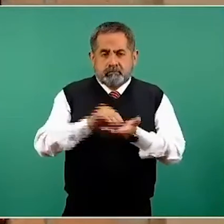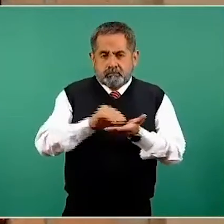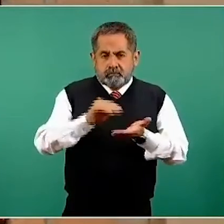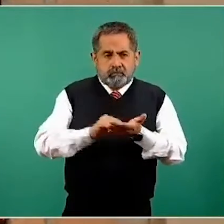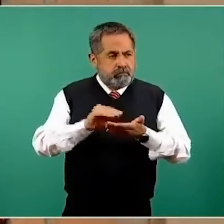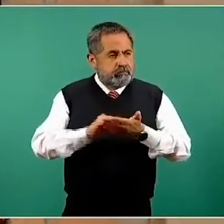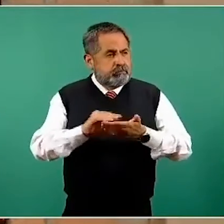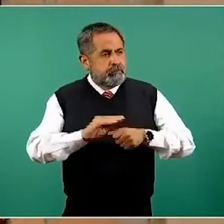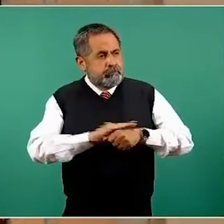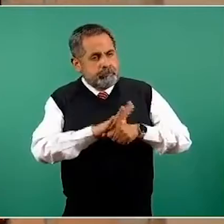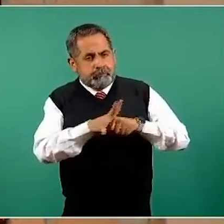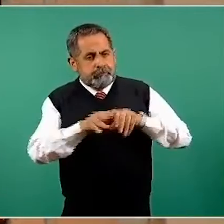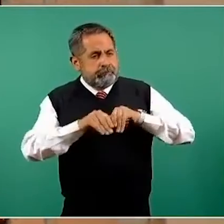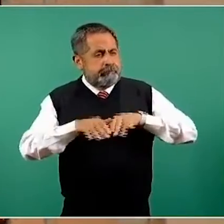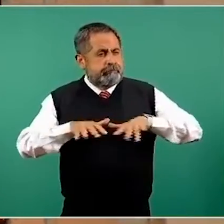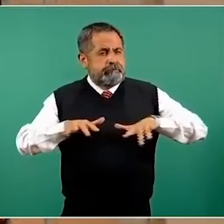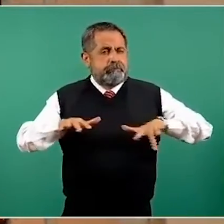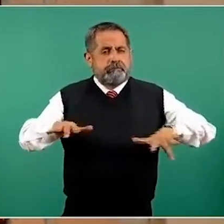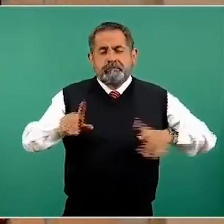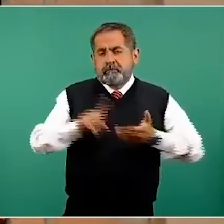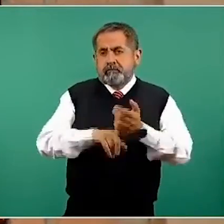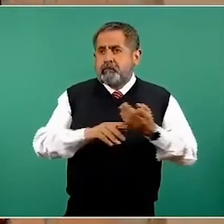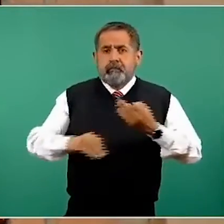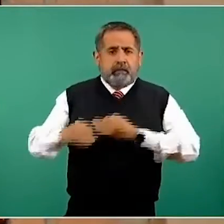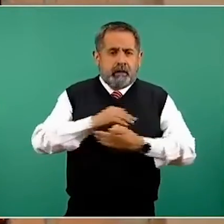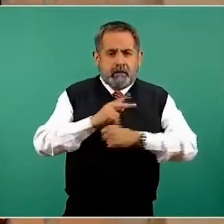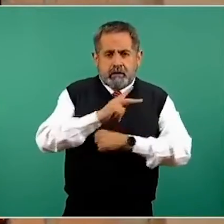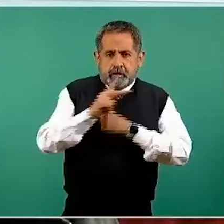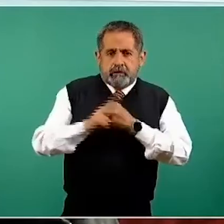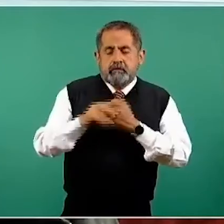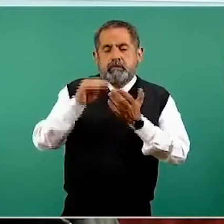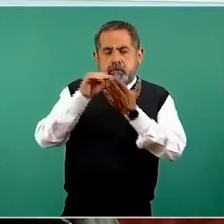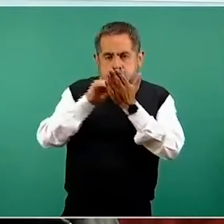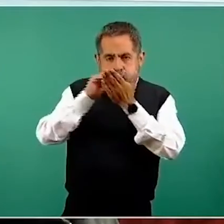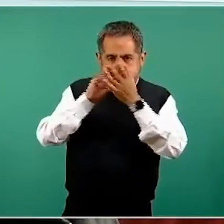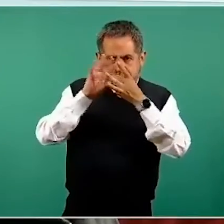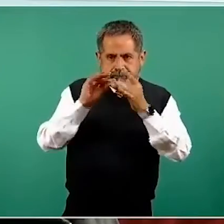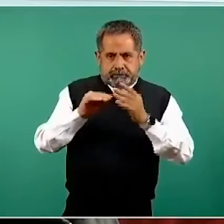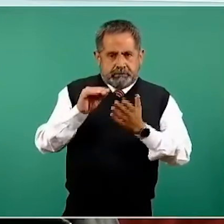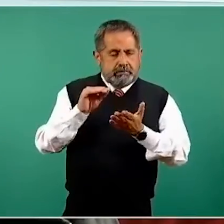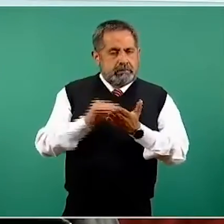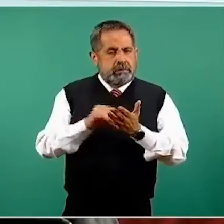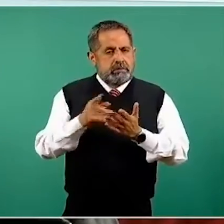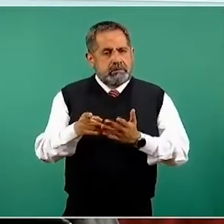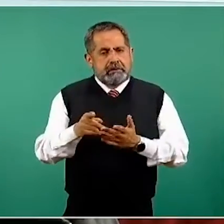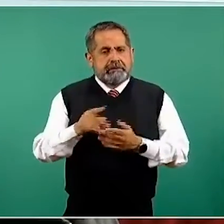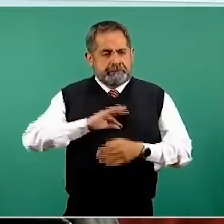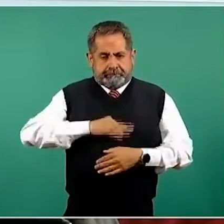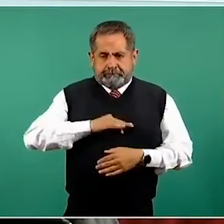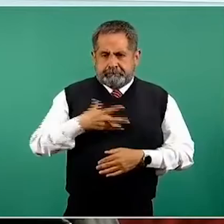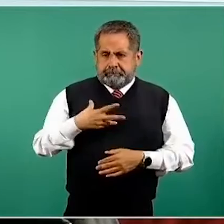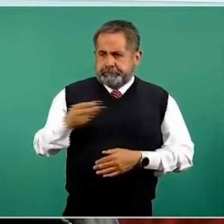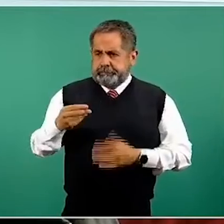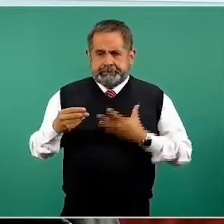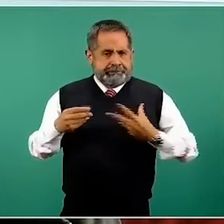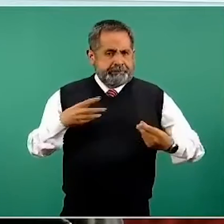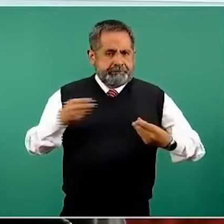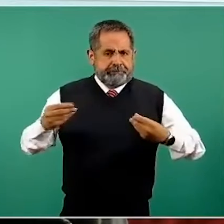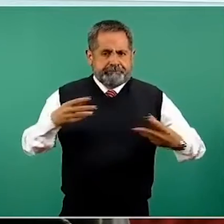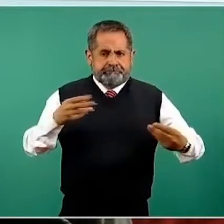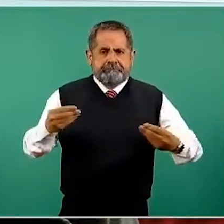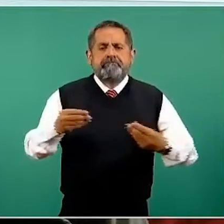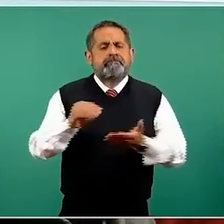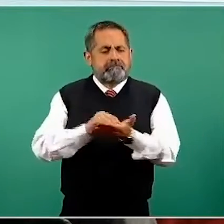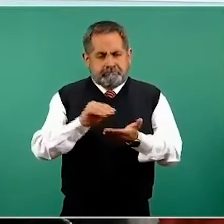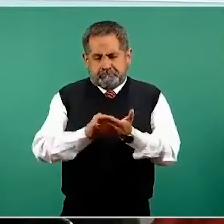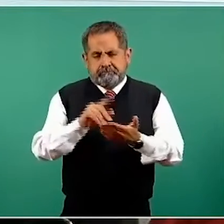en todo el país y desde donde todavía puede mantenerse una transmisión, decíamos en estos momentos una